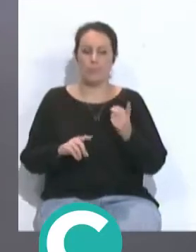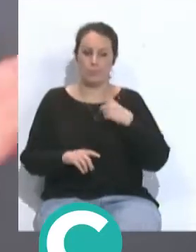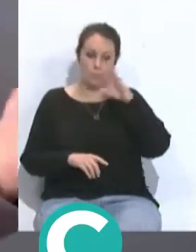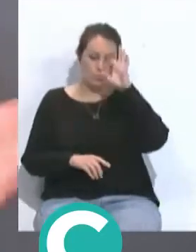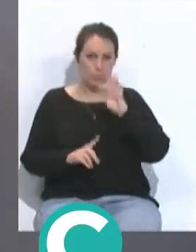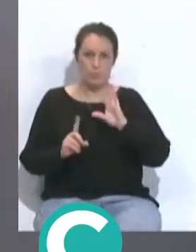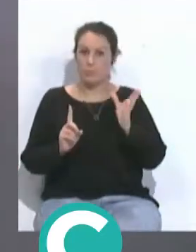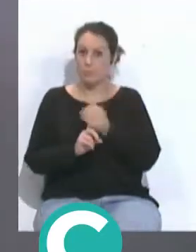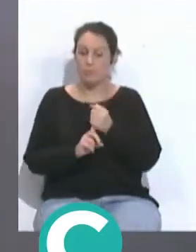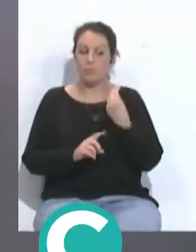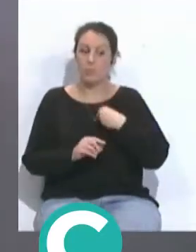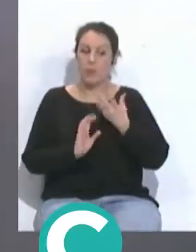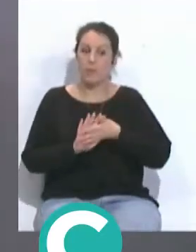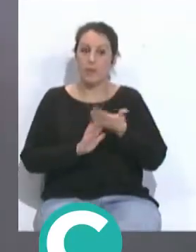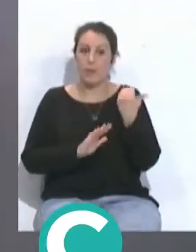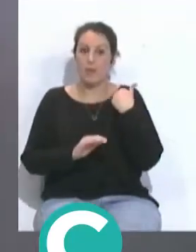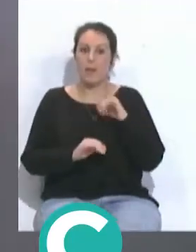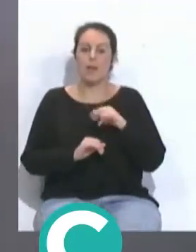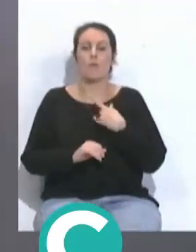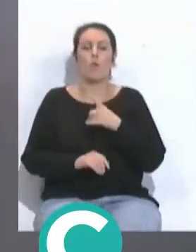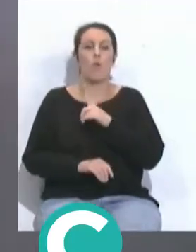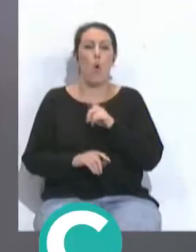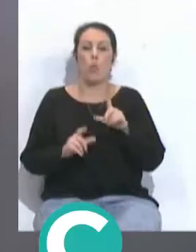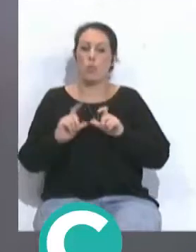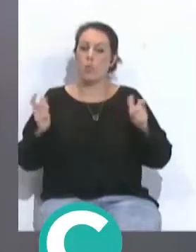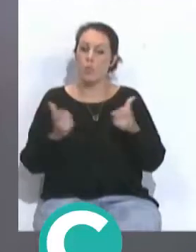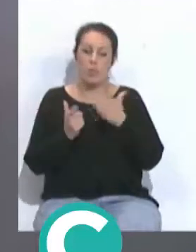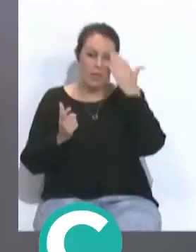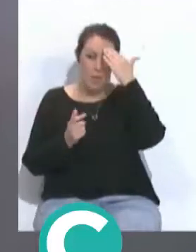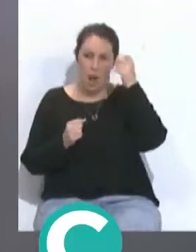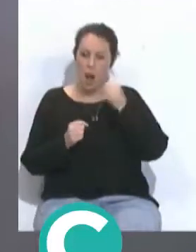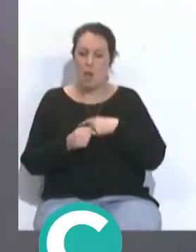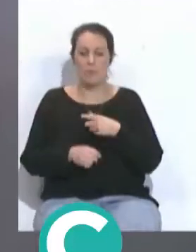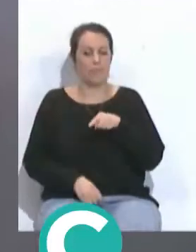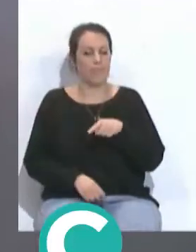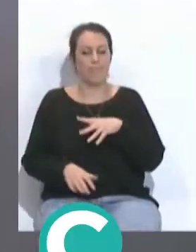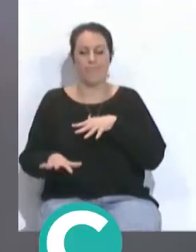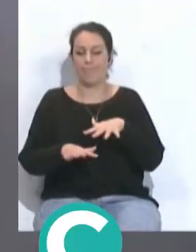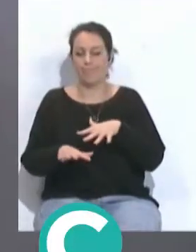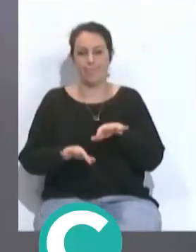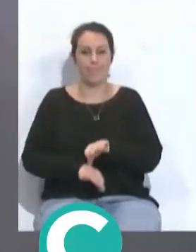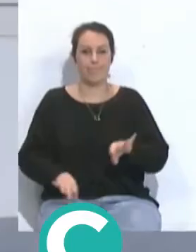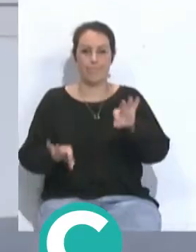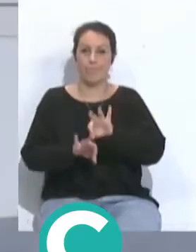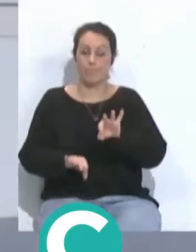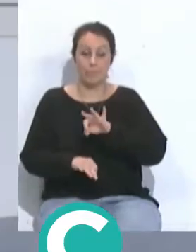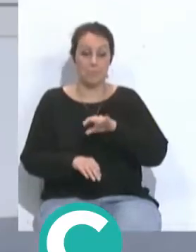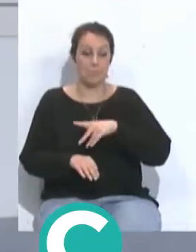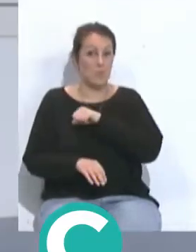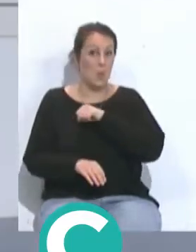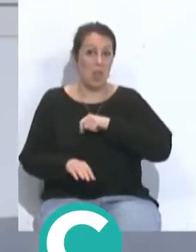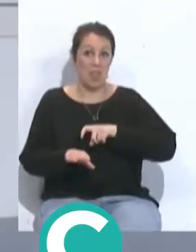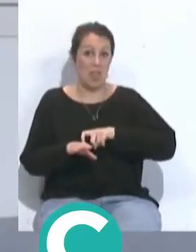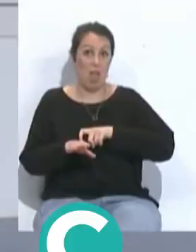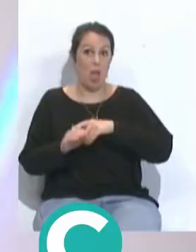encontrado como hemos hablado antes ha encontrado su 11 su esquema y yo creo que esto no lo va a mover en la personalidad que tiene pues lo